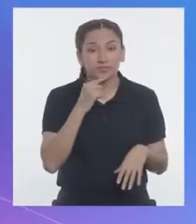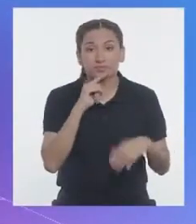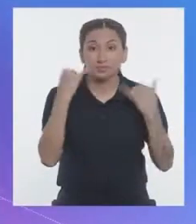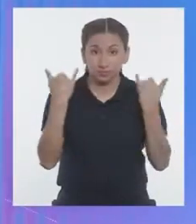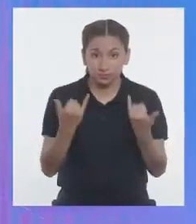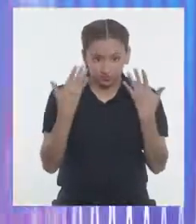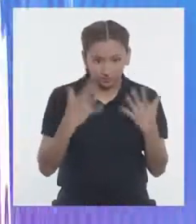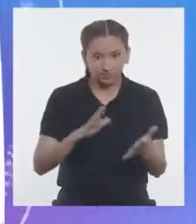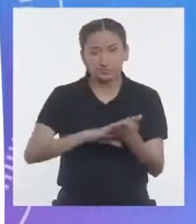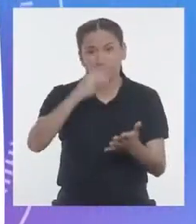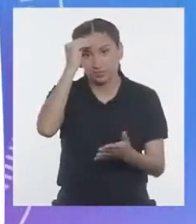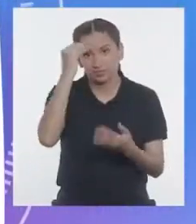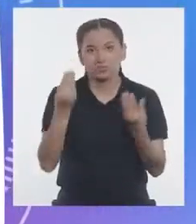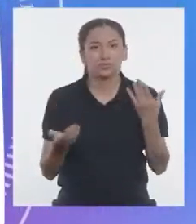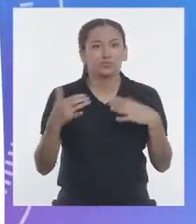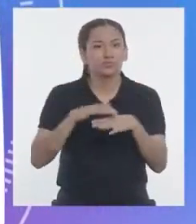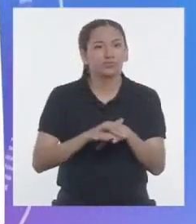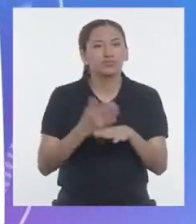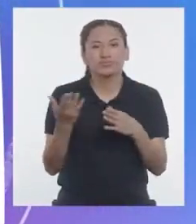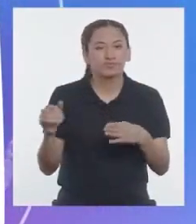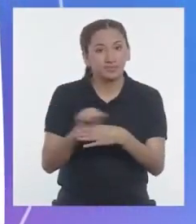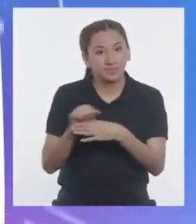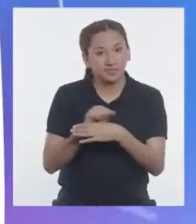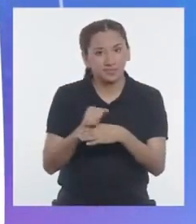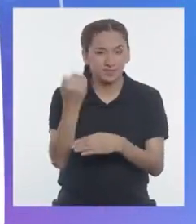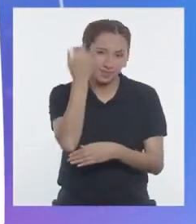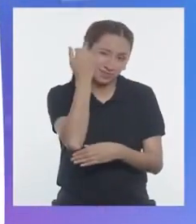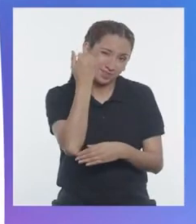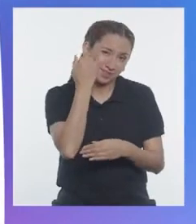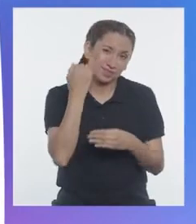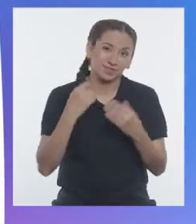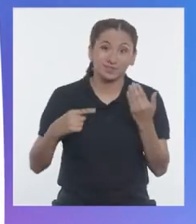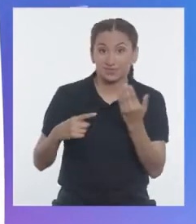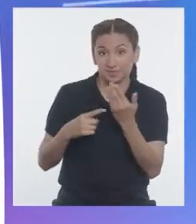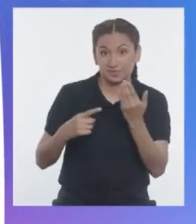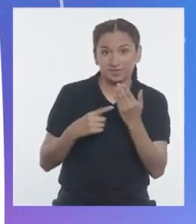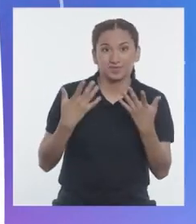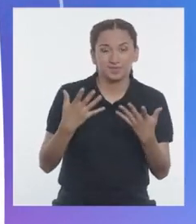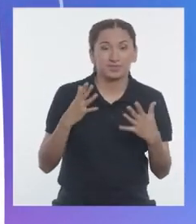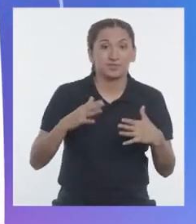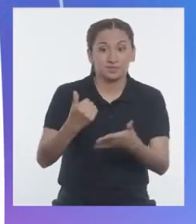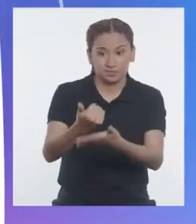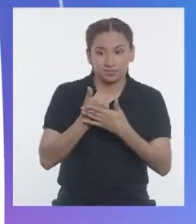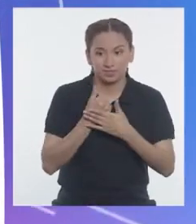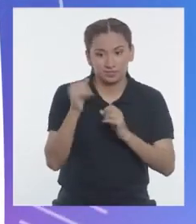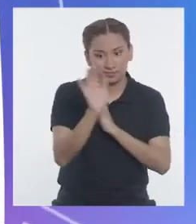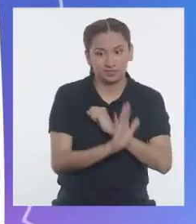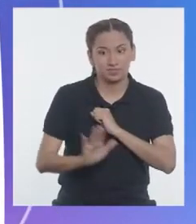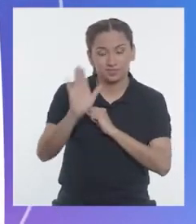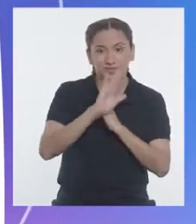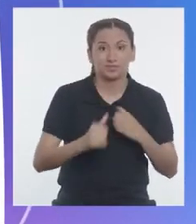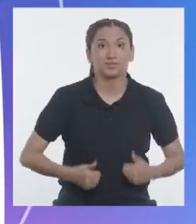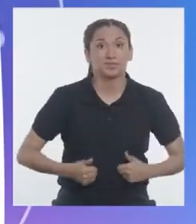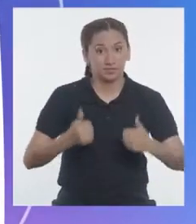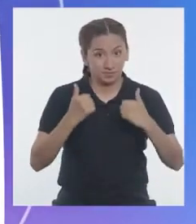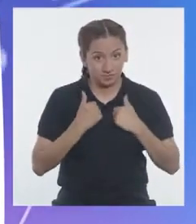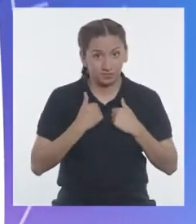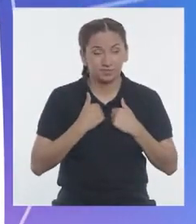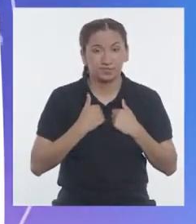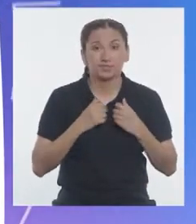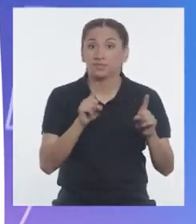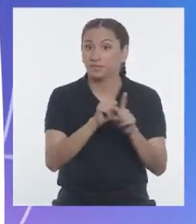hoy hemos aprendido acerca de prácticas de cultivos ancestrales que ayudan a proteger nuestra biodiversidad.